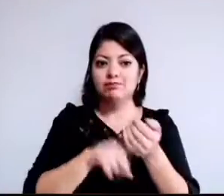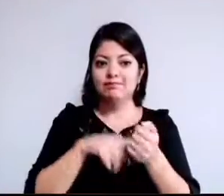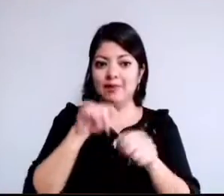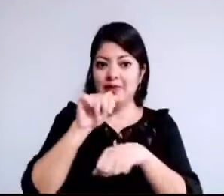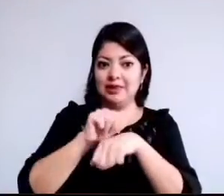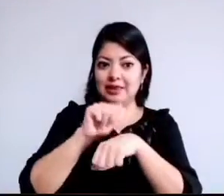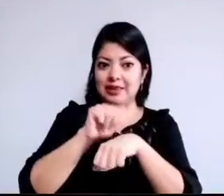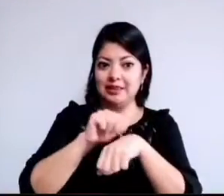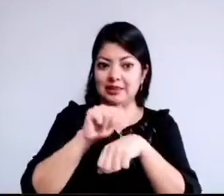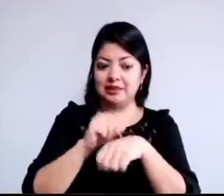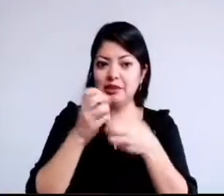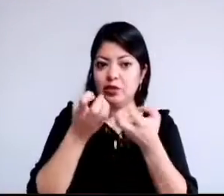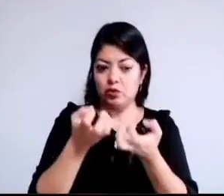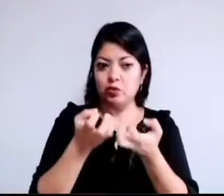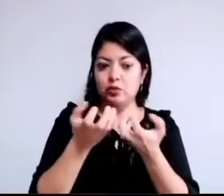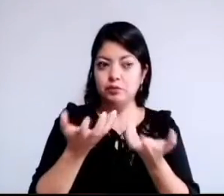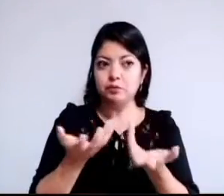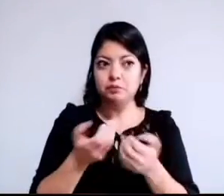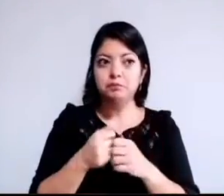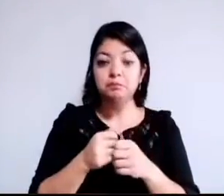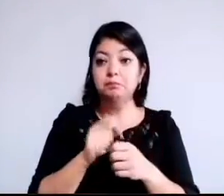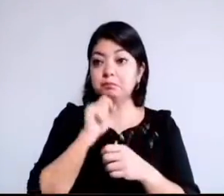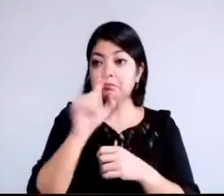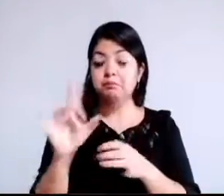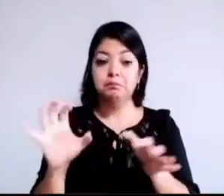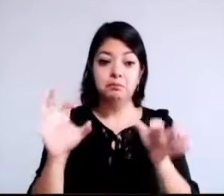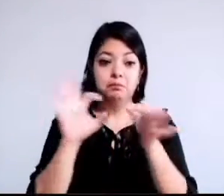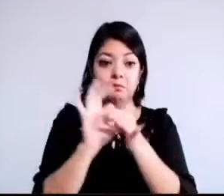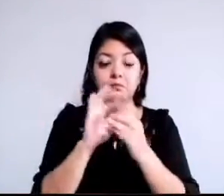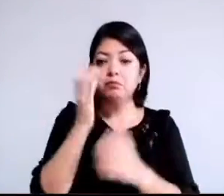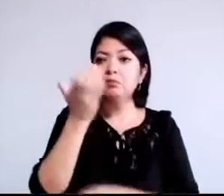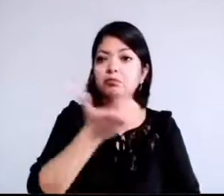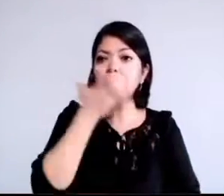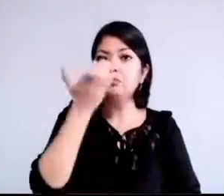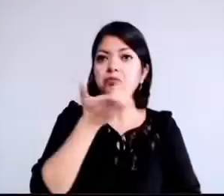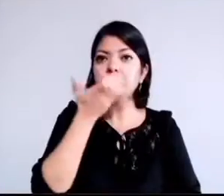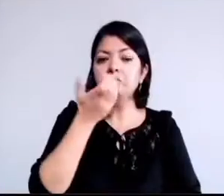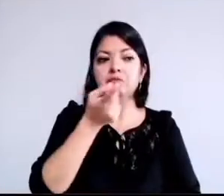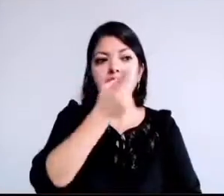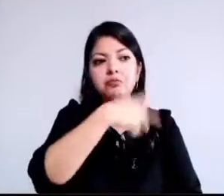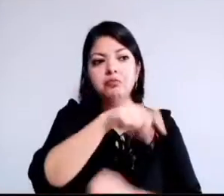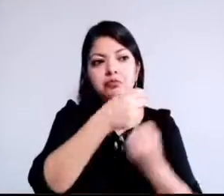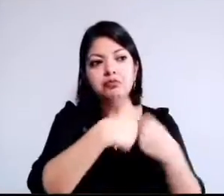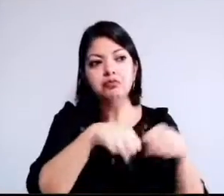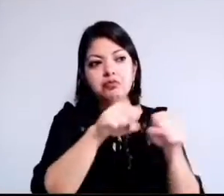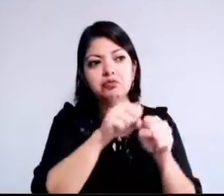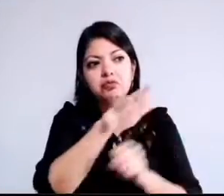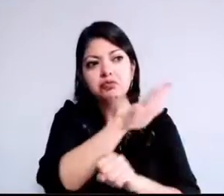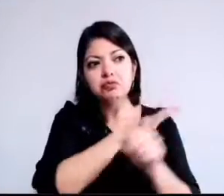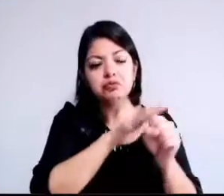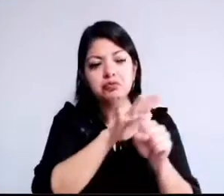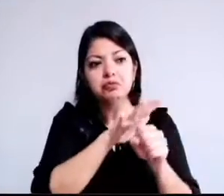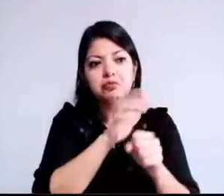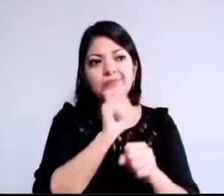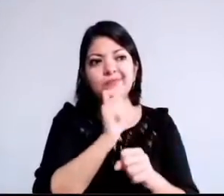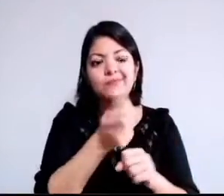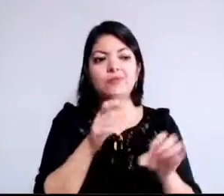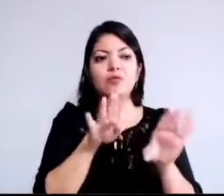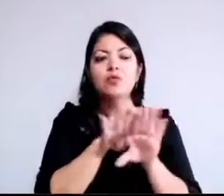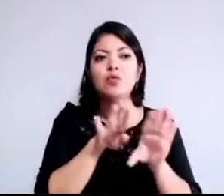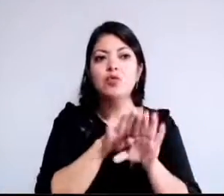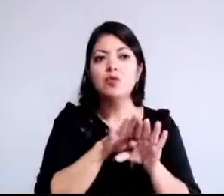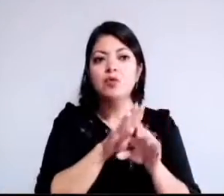asociado a concepciones y tradiciones de estereotipos que han prevalecido